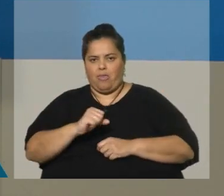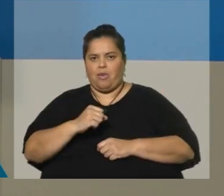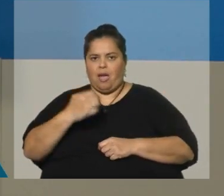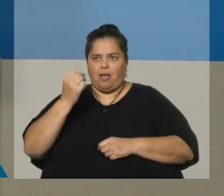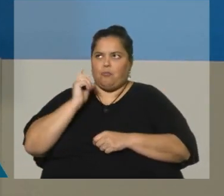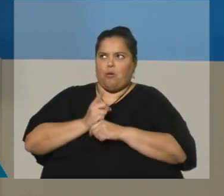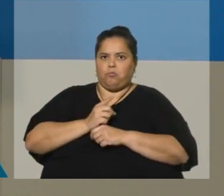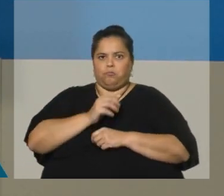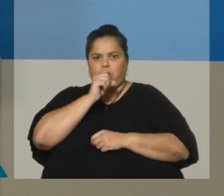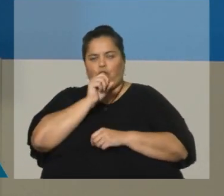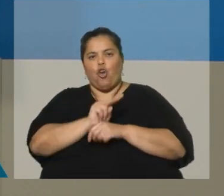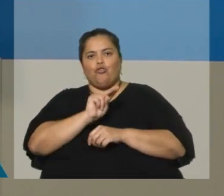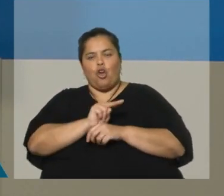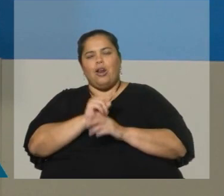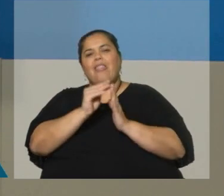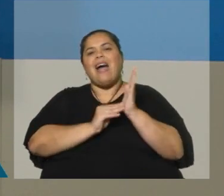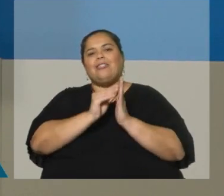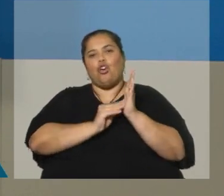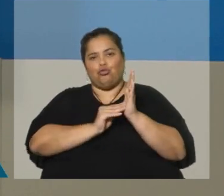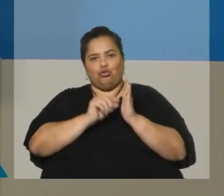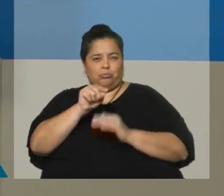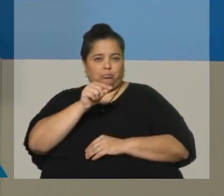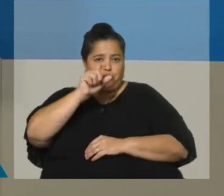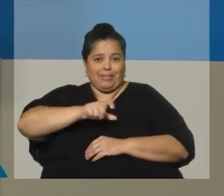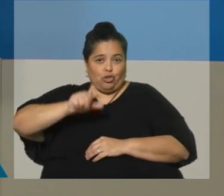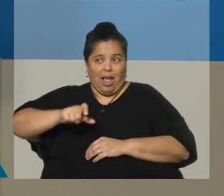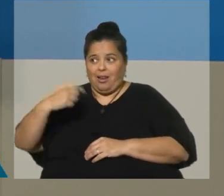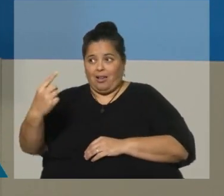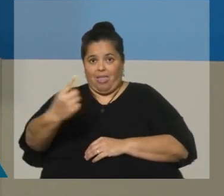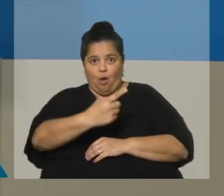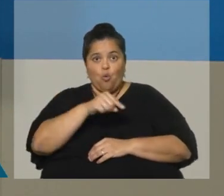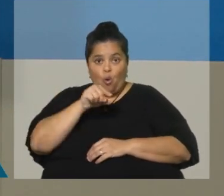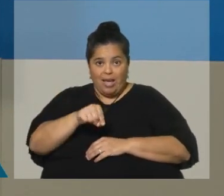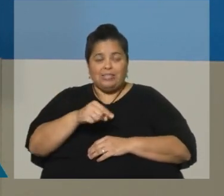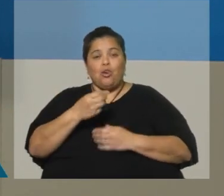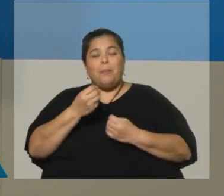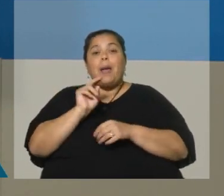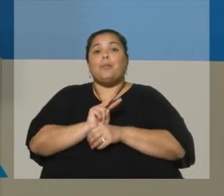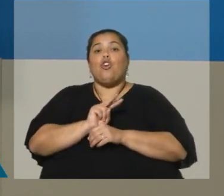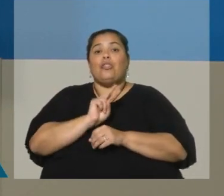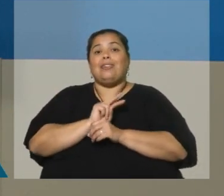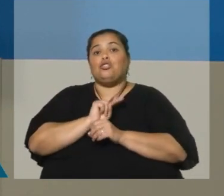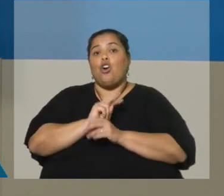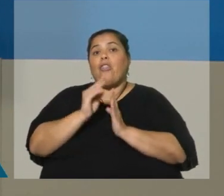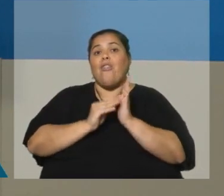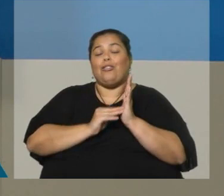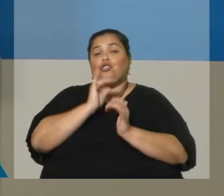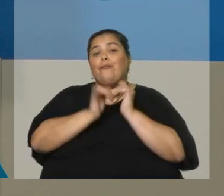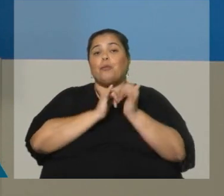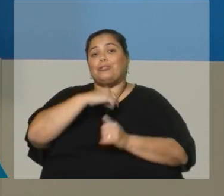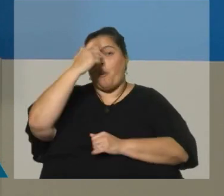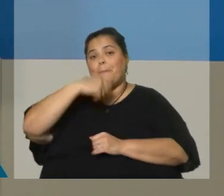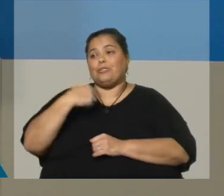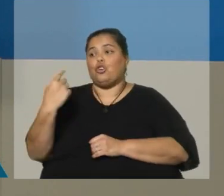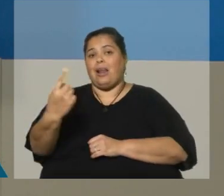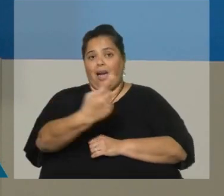Regulación y Control de Datos Personales, que es la unidad que vela por la Ley de Protección de Datos Personales, que tiene un dictamen del